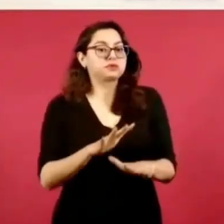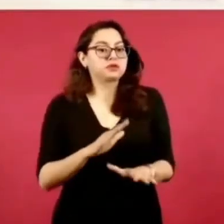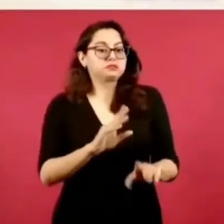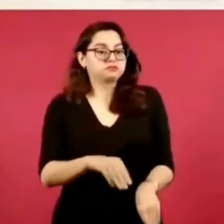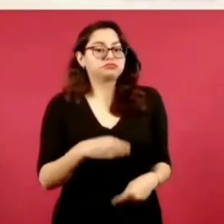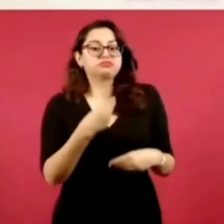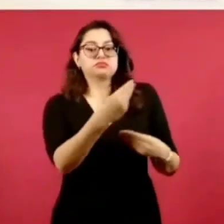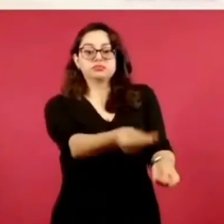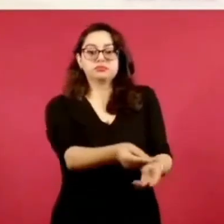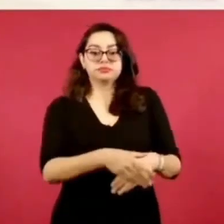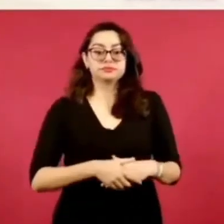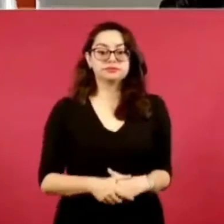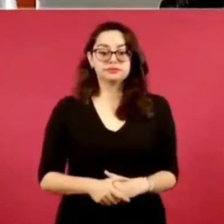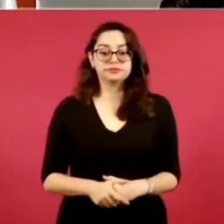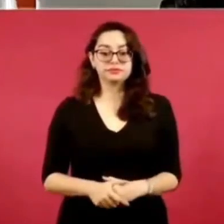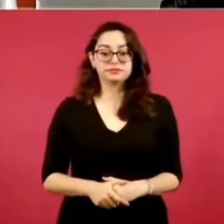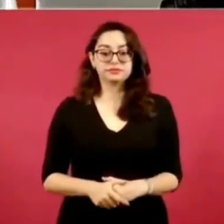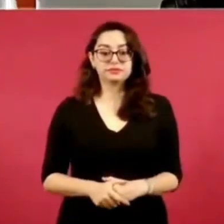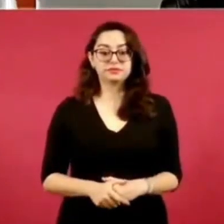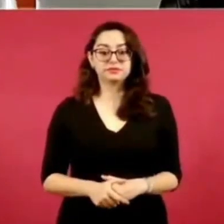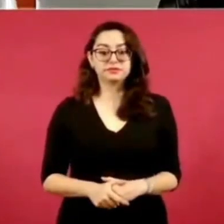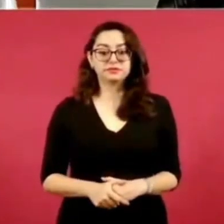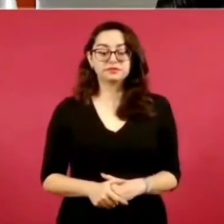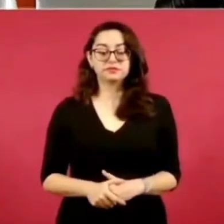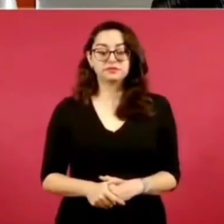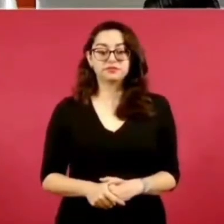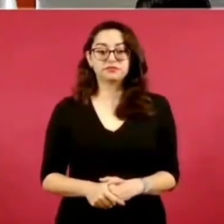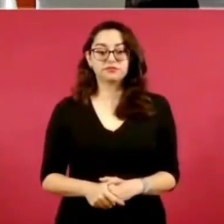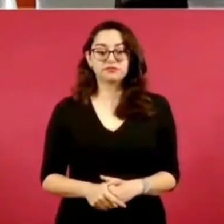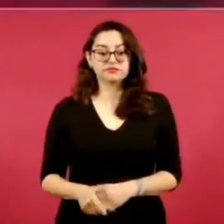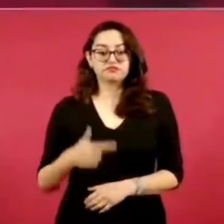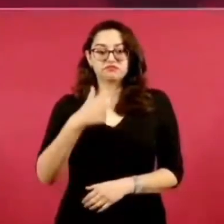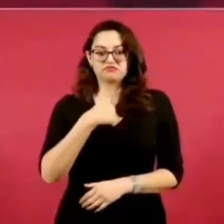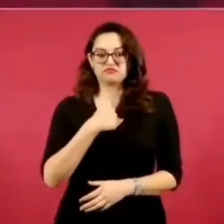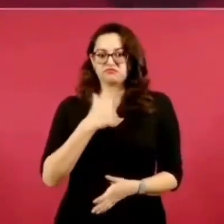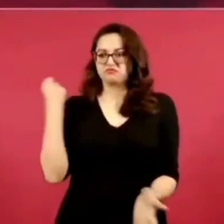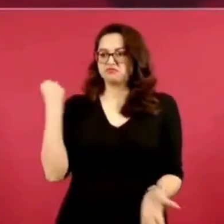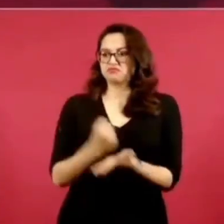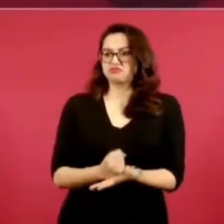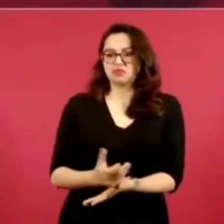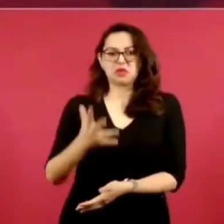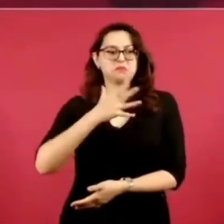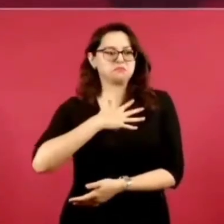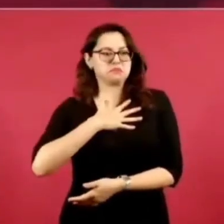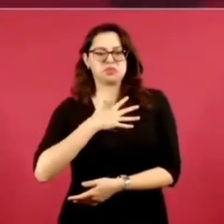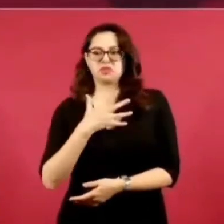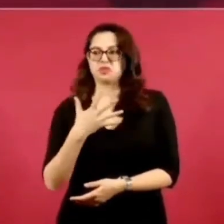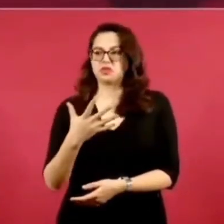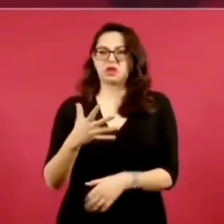Nunca impuse a un juez,